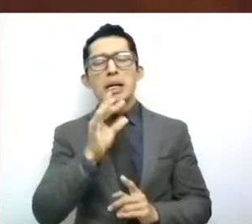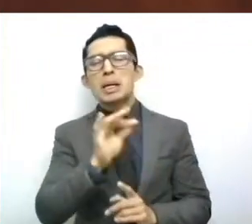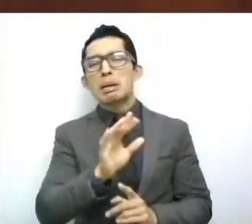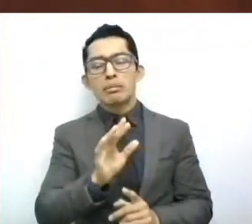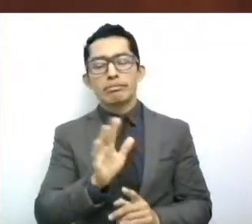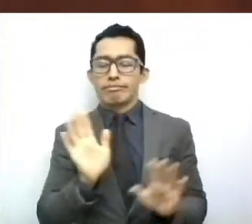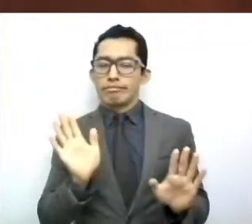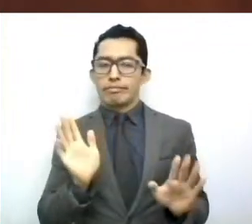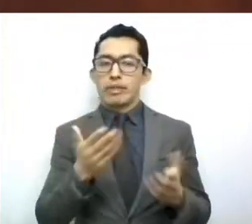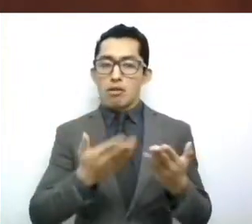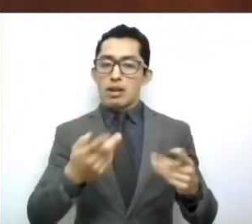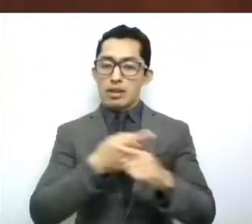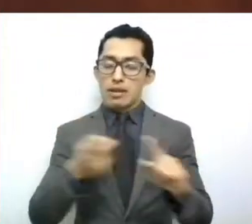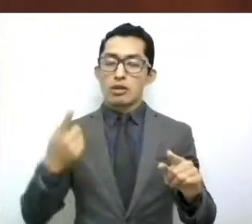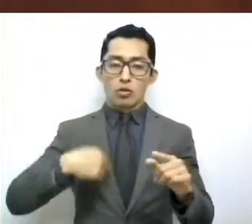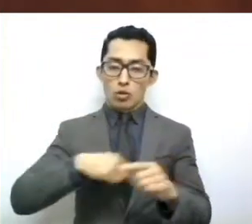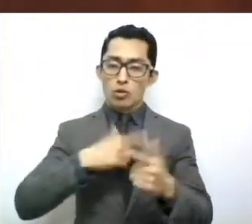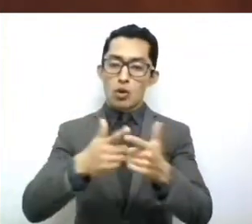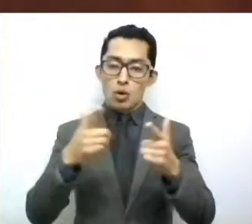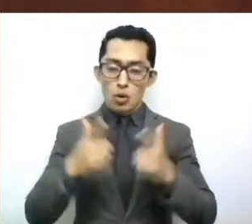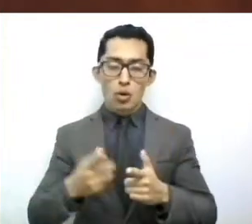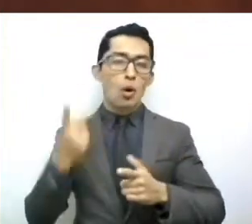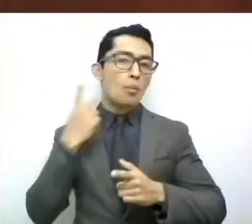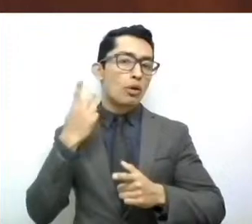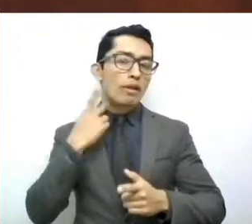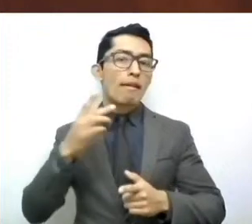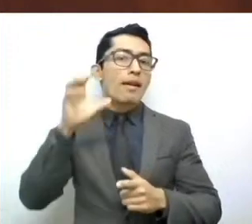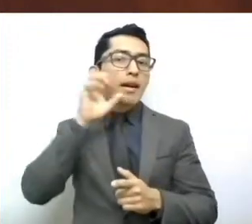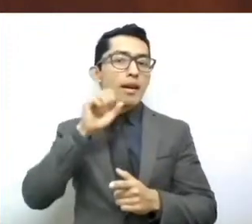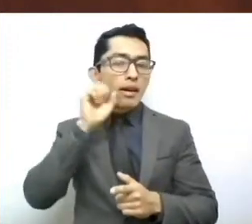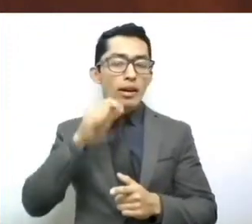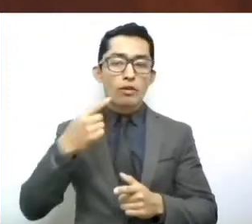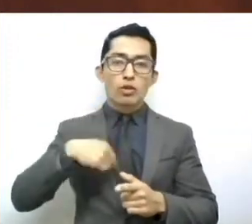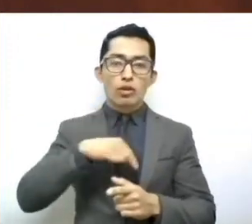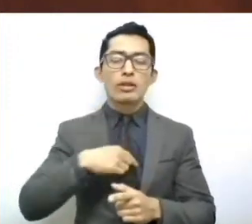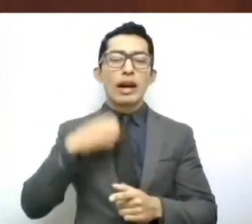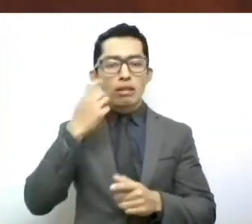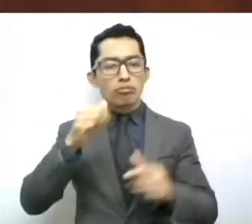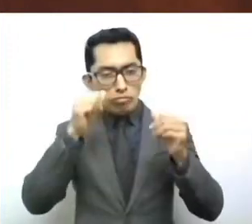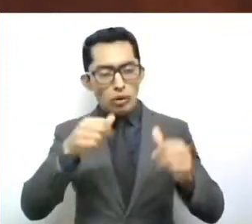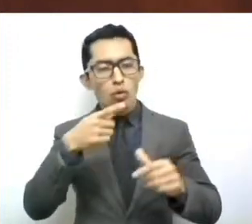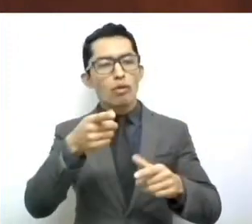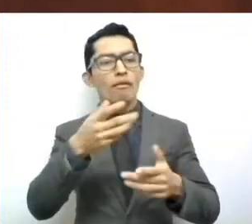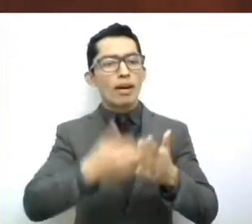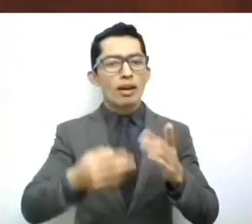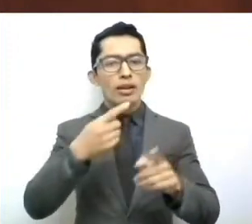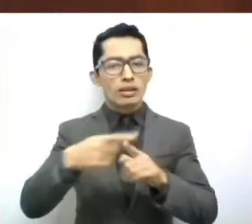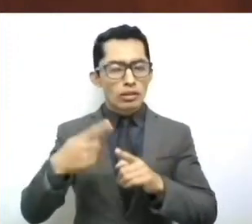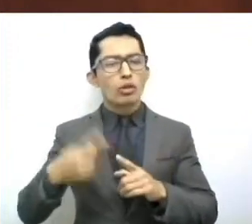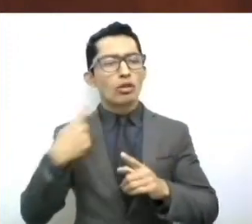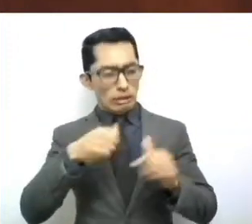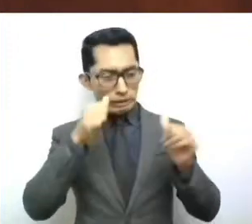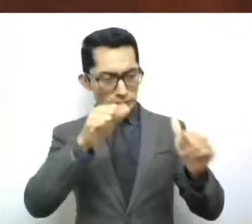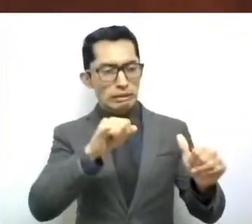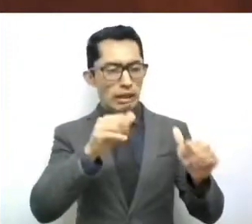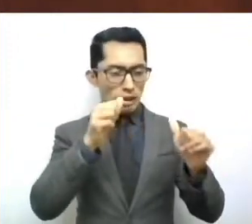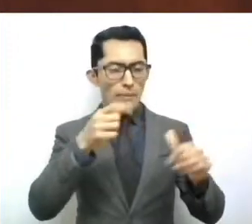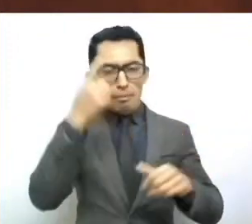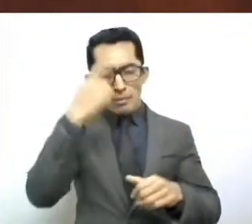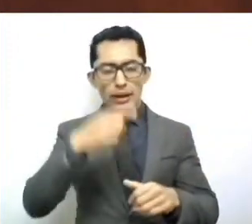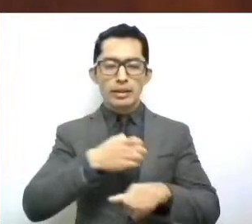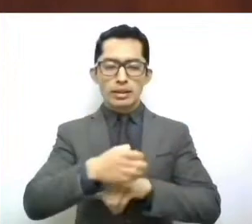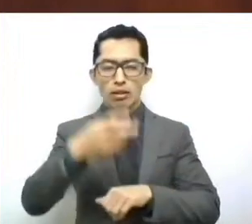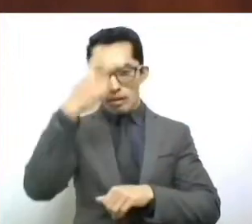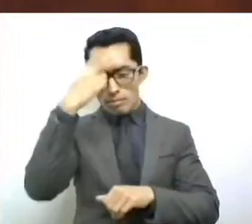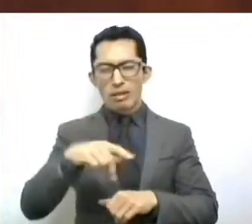compromete a escuchar y dar voz a sus demandas por un Estado de México libre de violencia